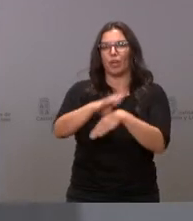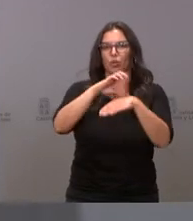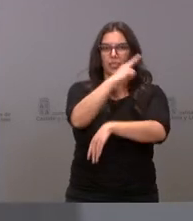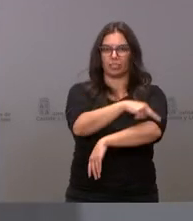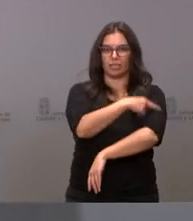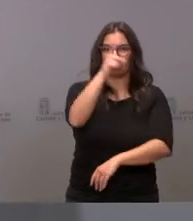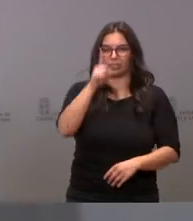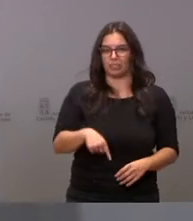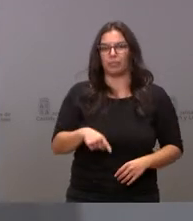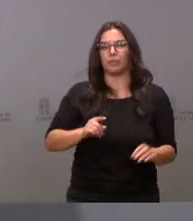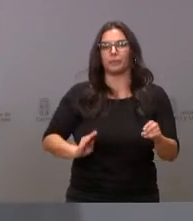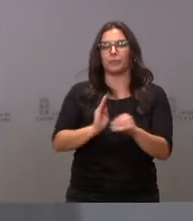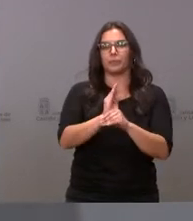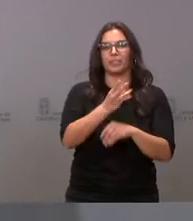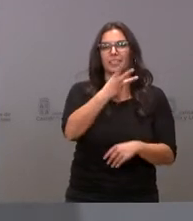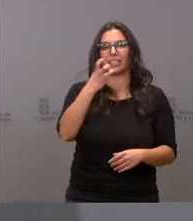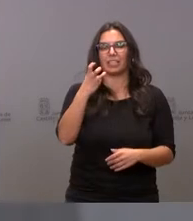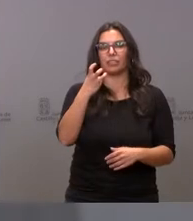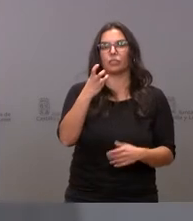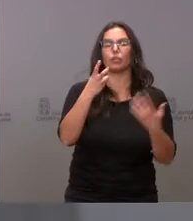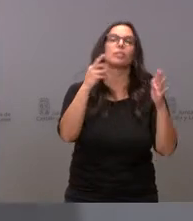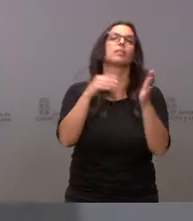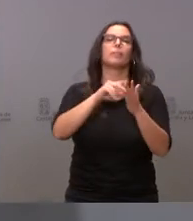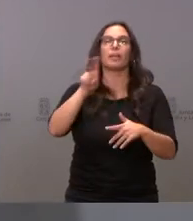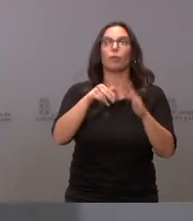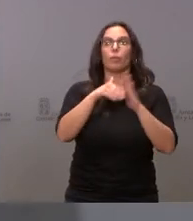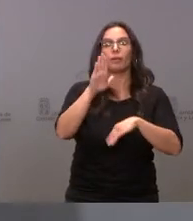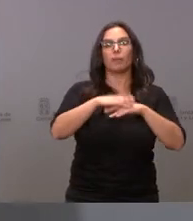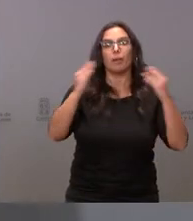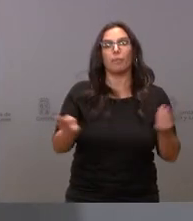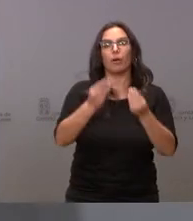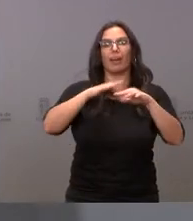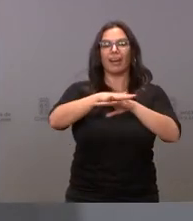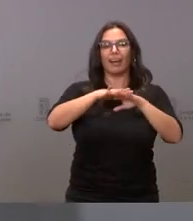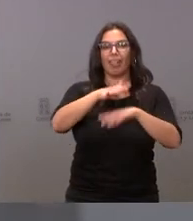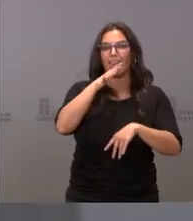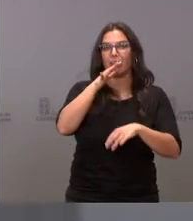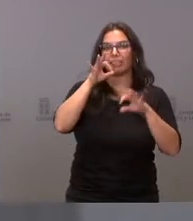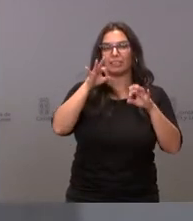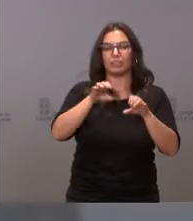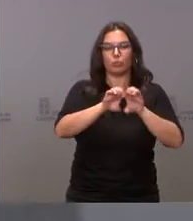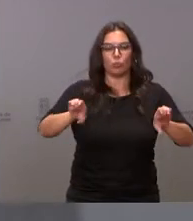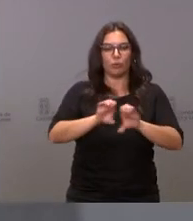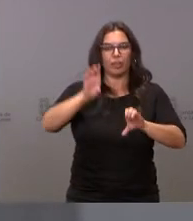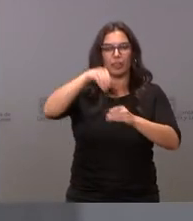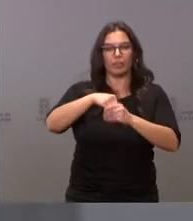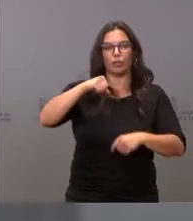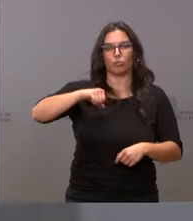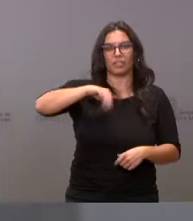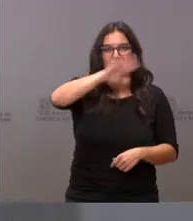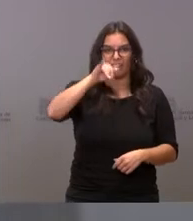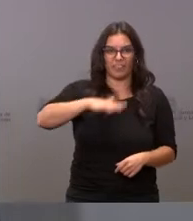más de 360.000 euros en mejorar la red hidráulica de tuberías del Hospital del Bierzo.